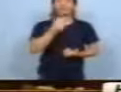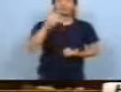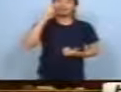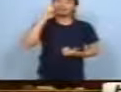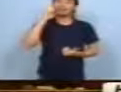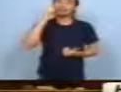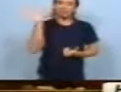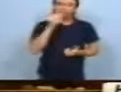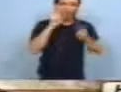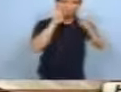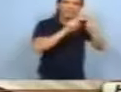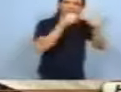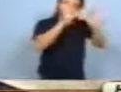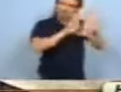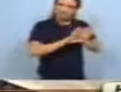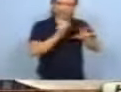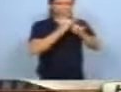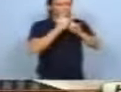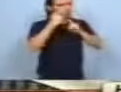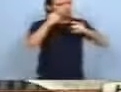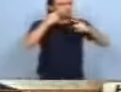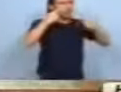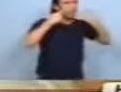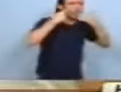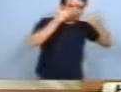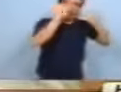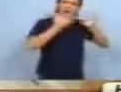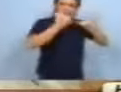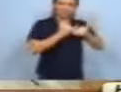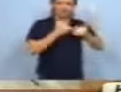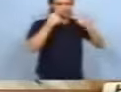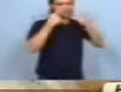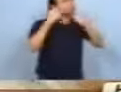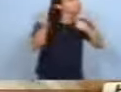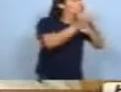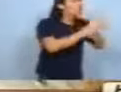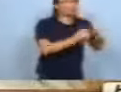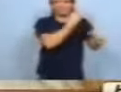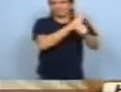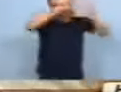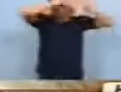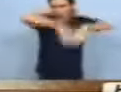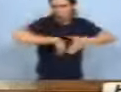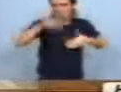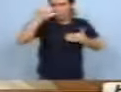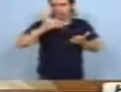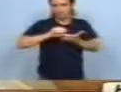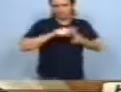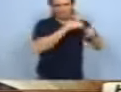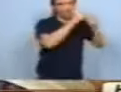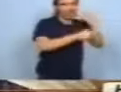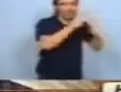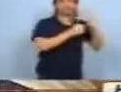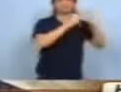lo que se hace? Sí, sí, sí. Chequear ya es más complicado, porque chequear todo es imposible, porque estamos en todo el país. Desde Bariloche